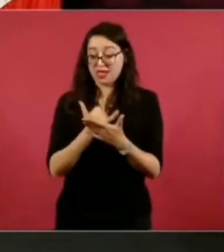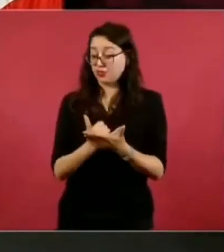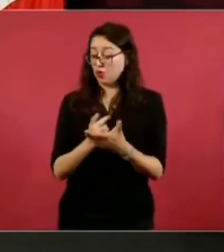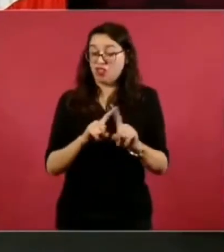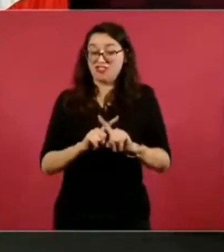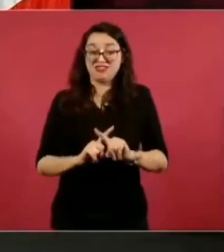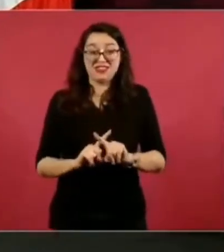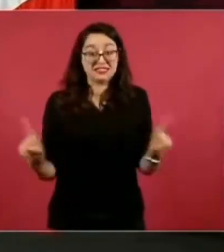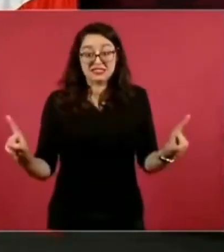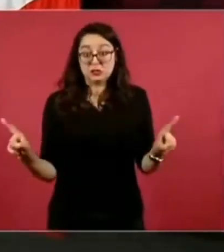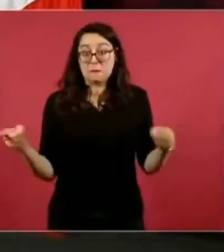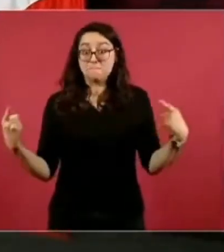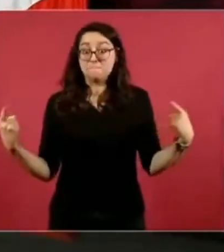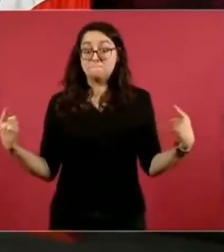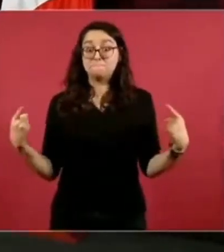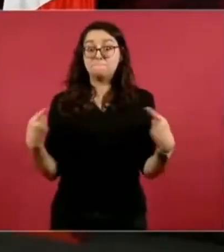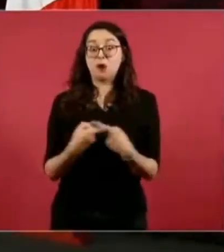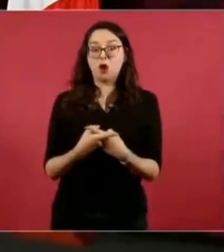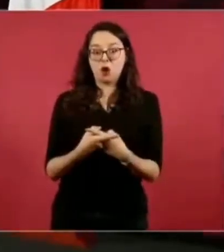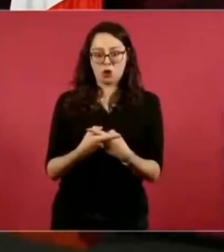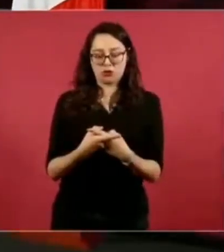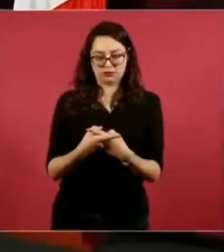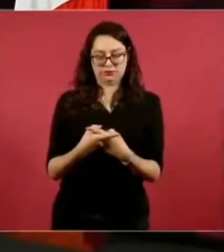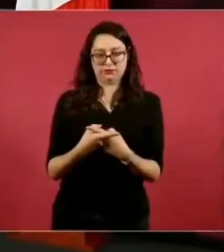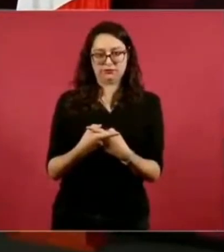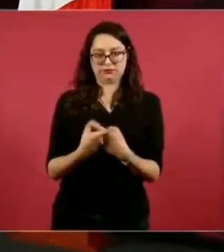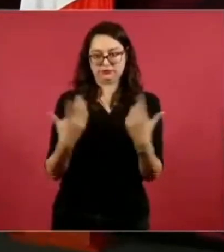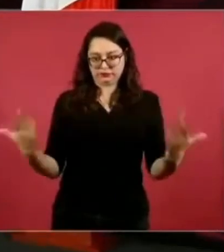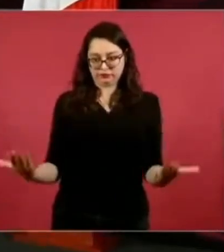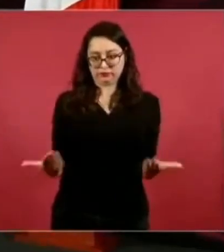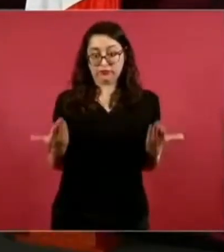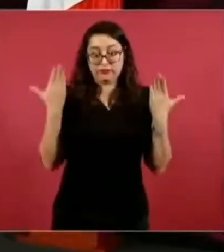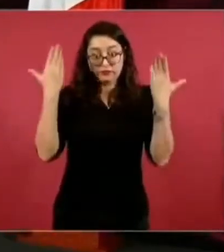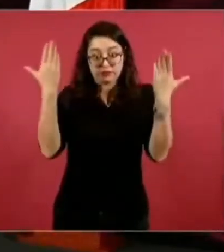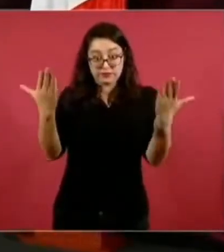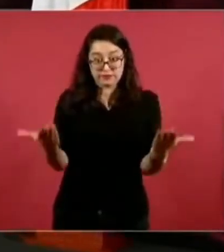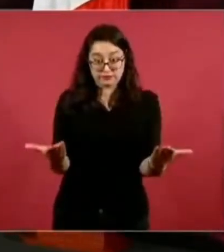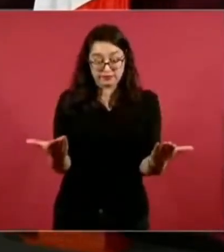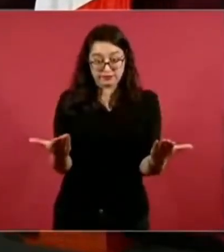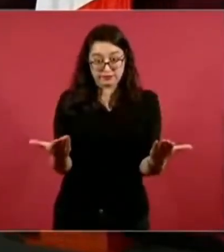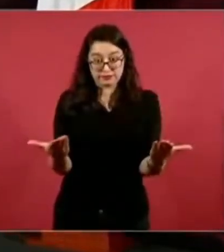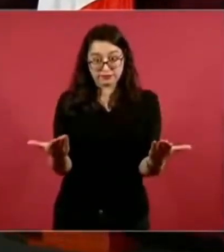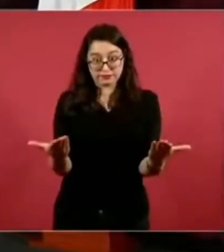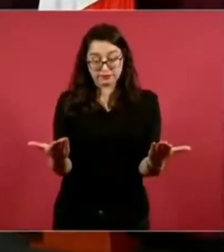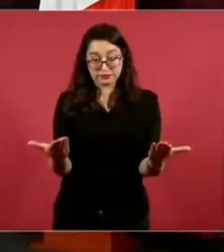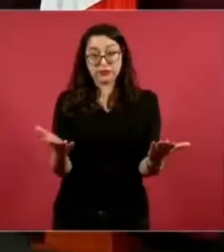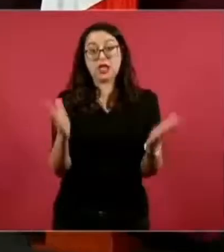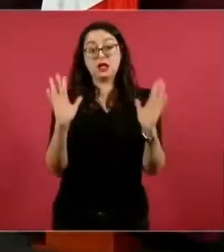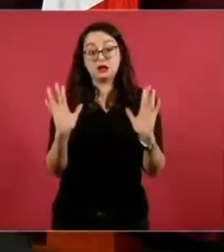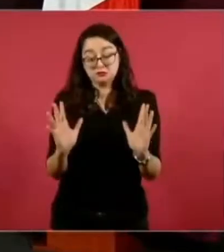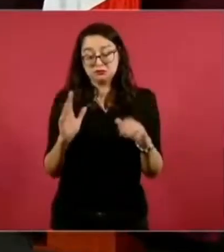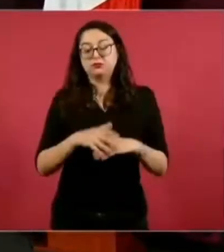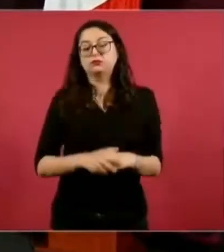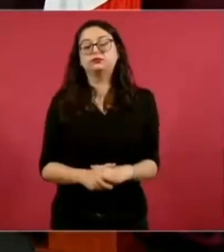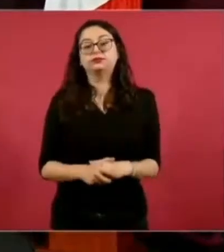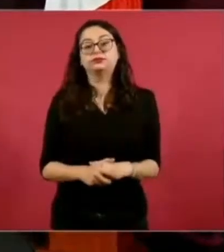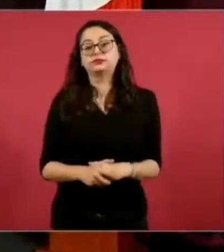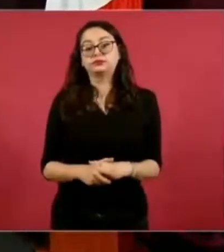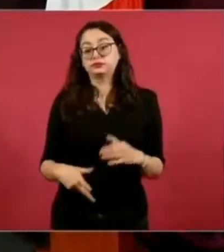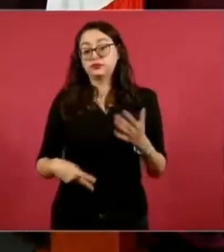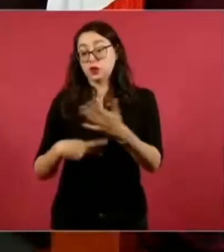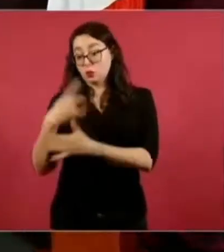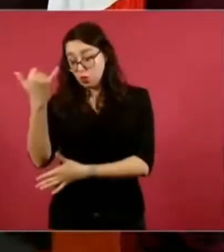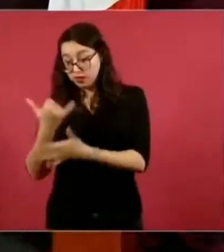Entonces, por decisión del pueblo va a continuar el proyecto de